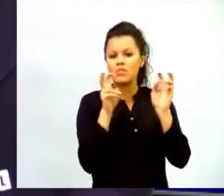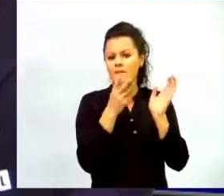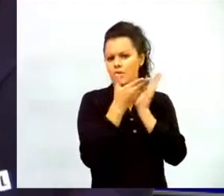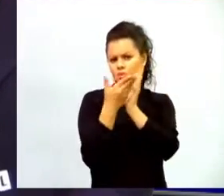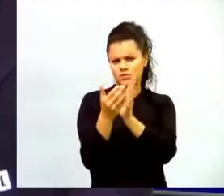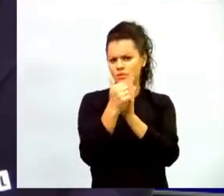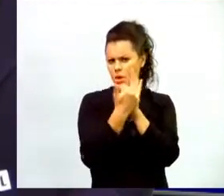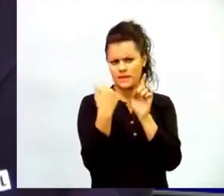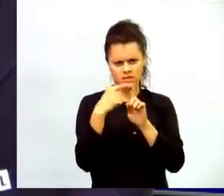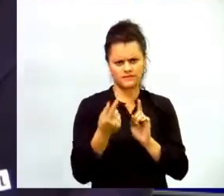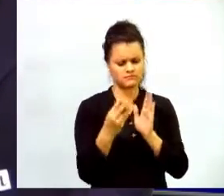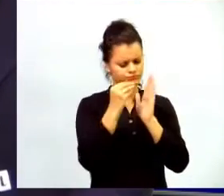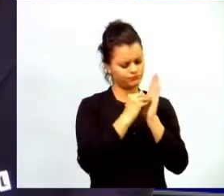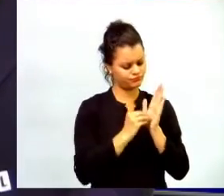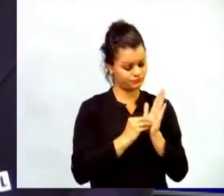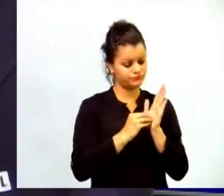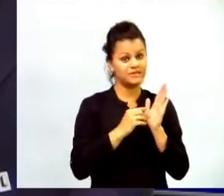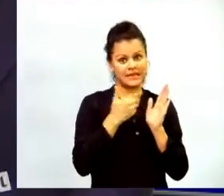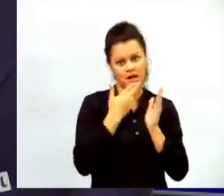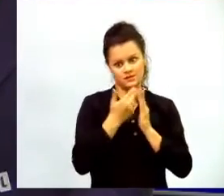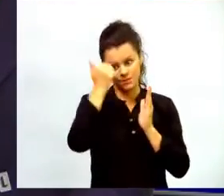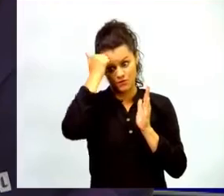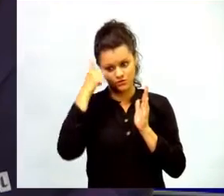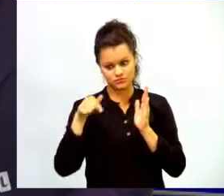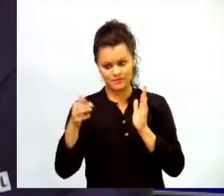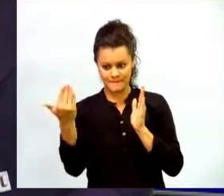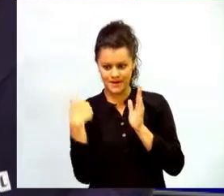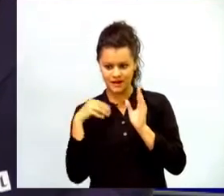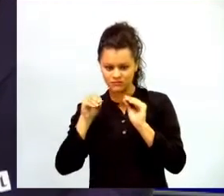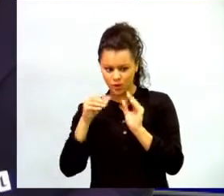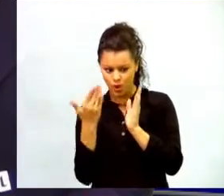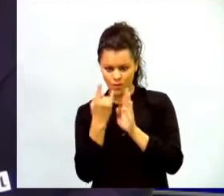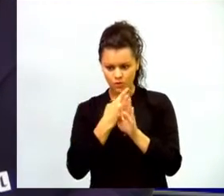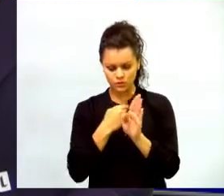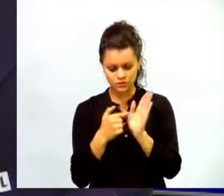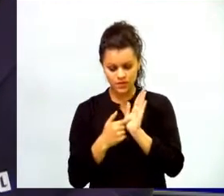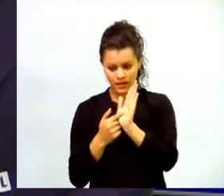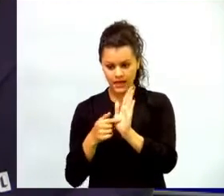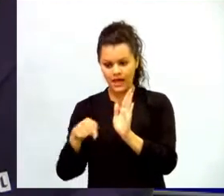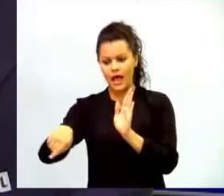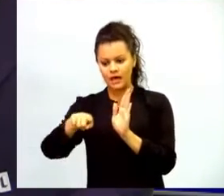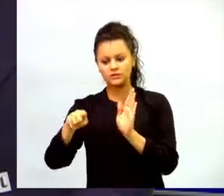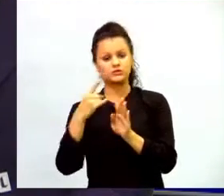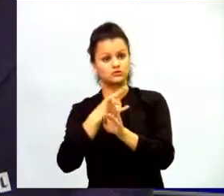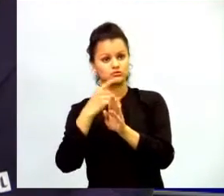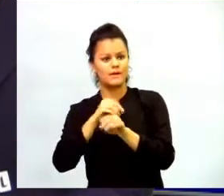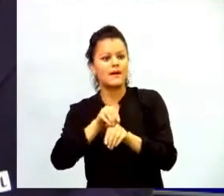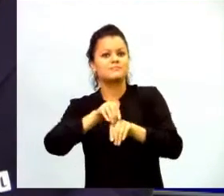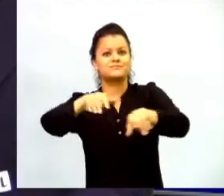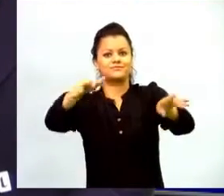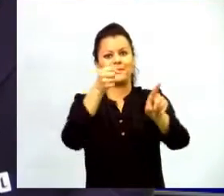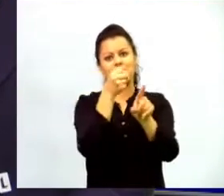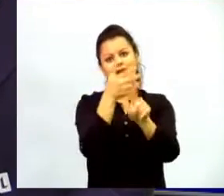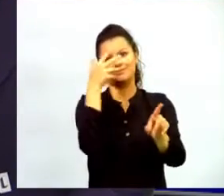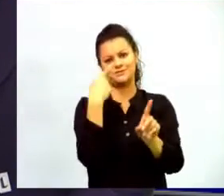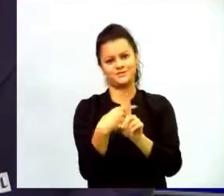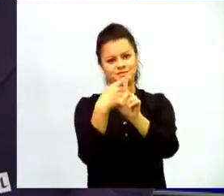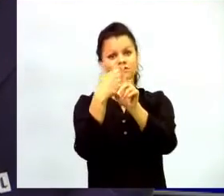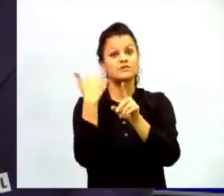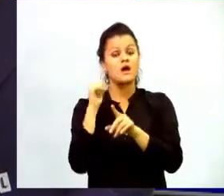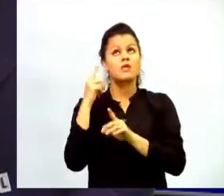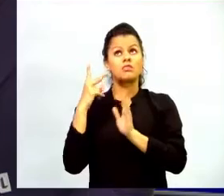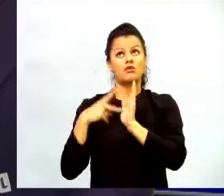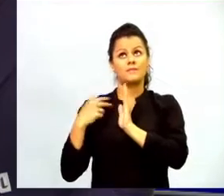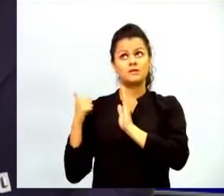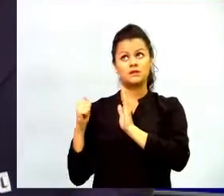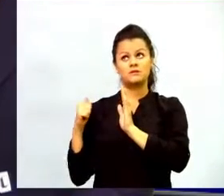clave para llegar a obtener los impactos positivos que hemos obtenido hoy en día y que lo hemos medido en el 2010 y en el 2015. Una